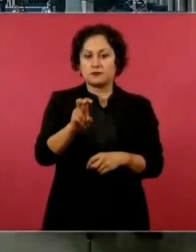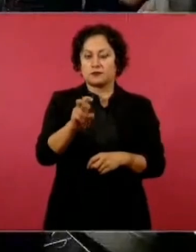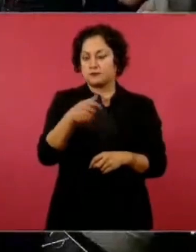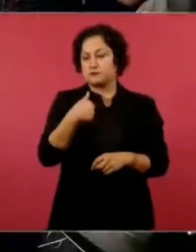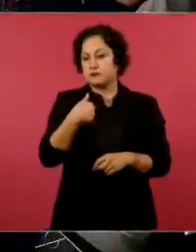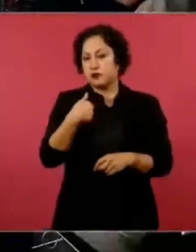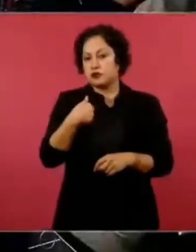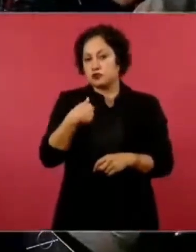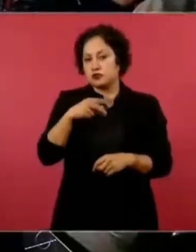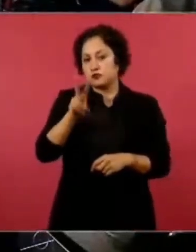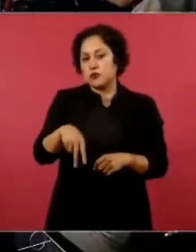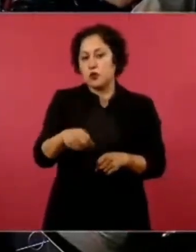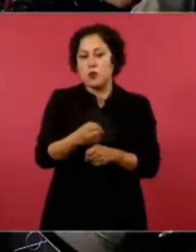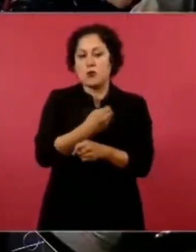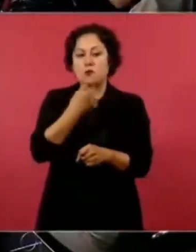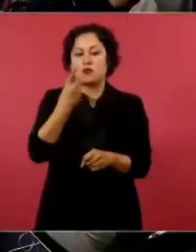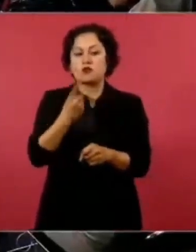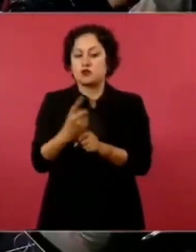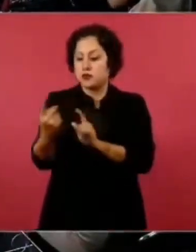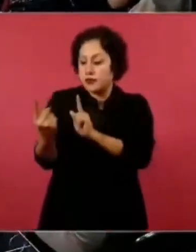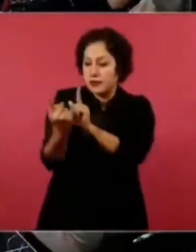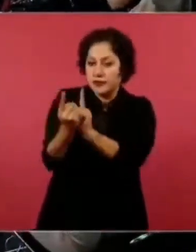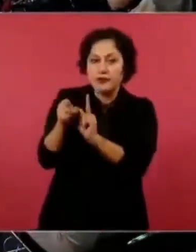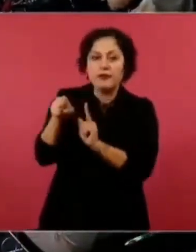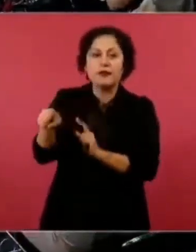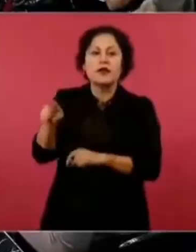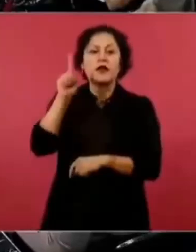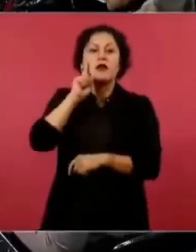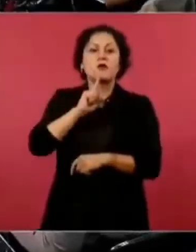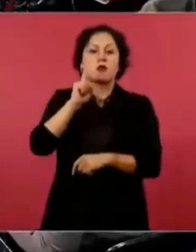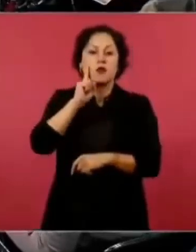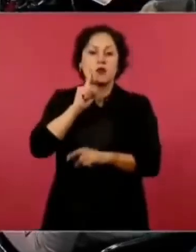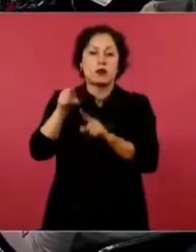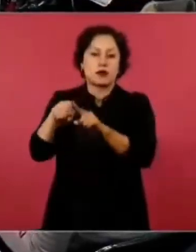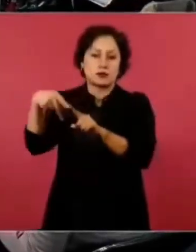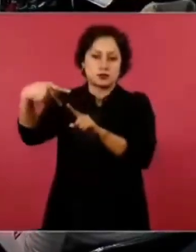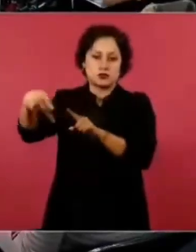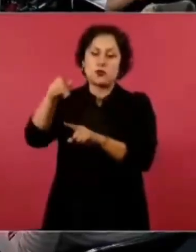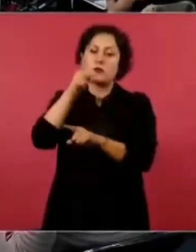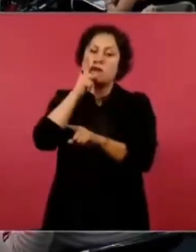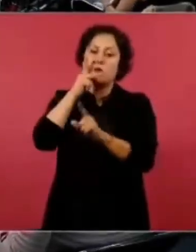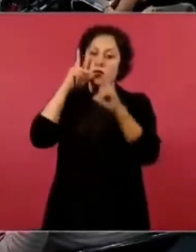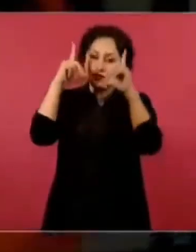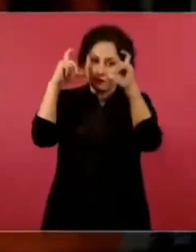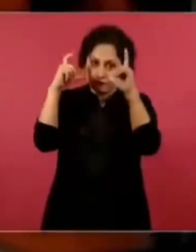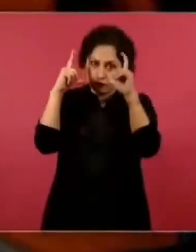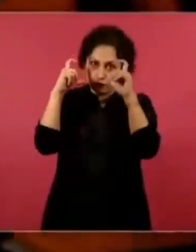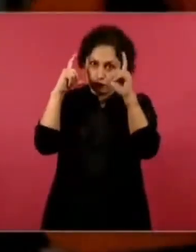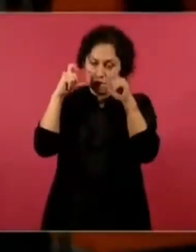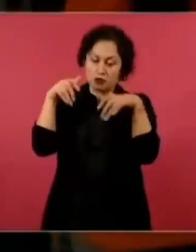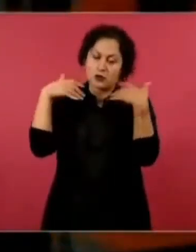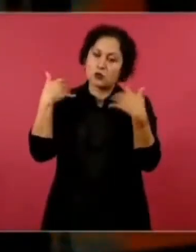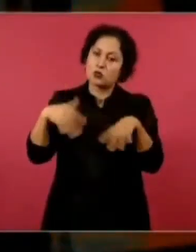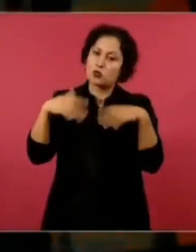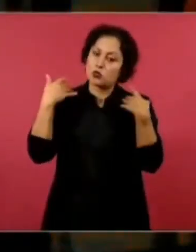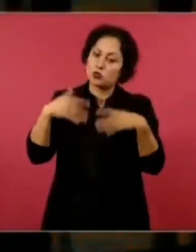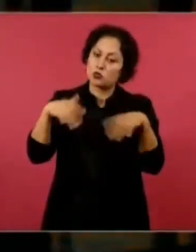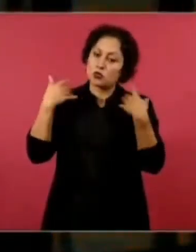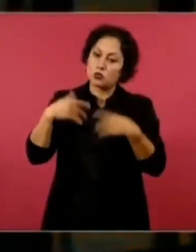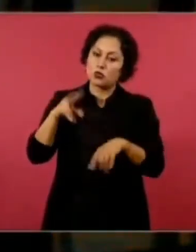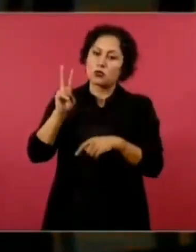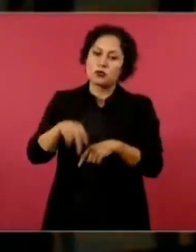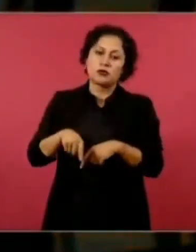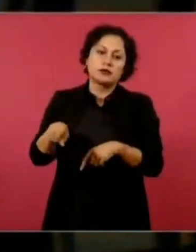con la hija de un gran fotógrafo que dejó un legado. Desafortunadamente él ya